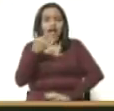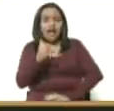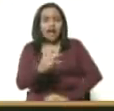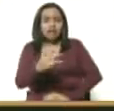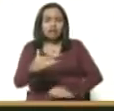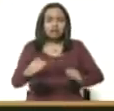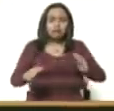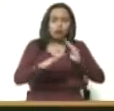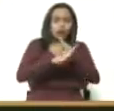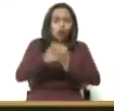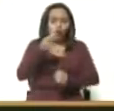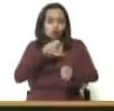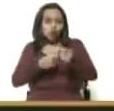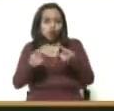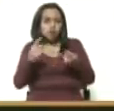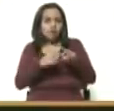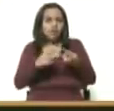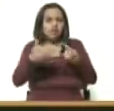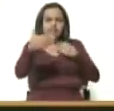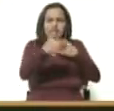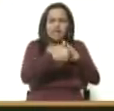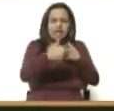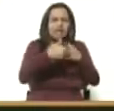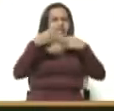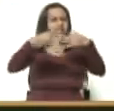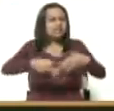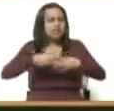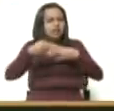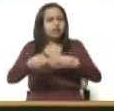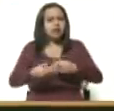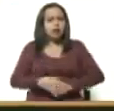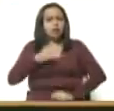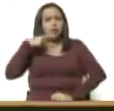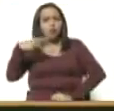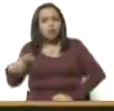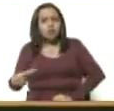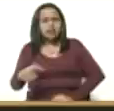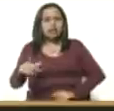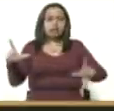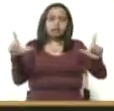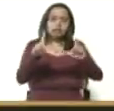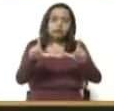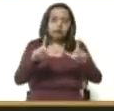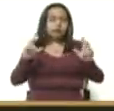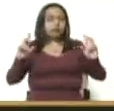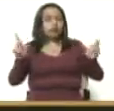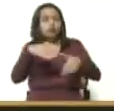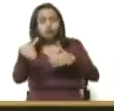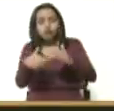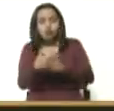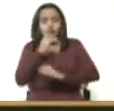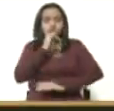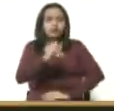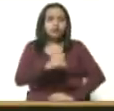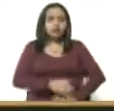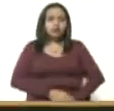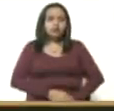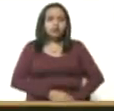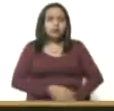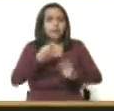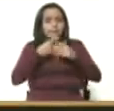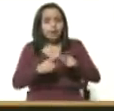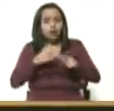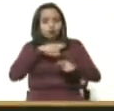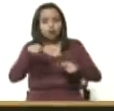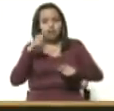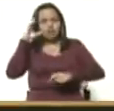económico, bajo ataque y agresión permanente, política, mediática, de todos los ámbitos, pero desde nuestras